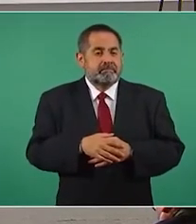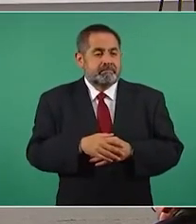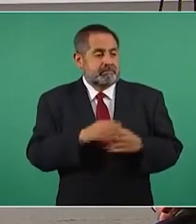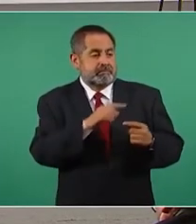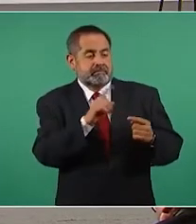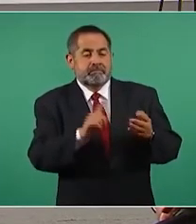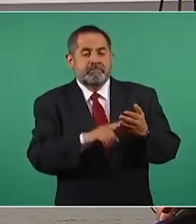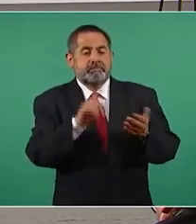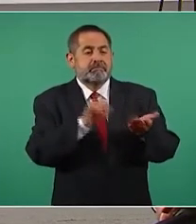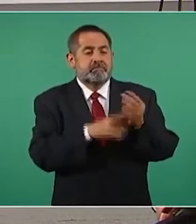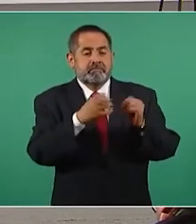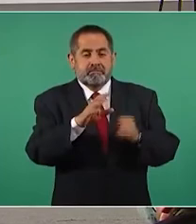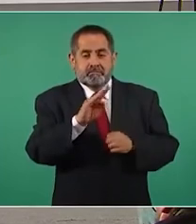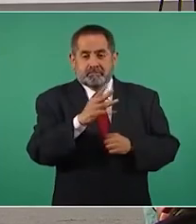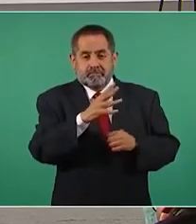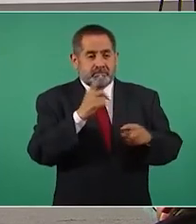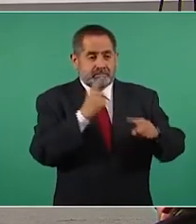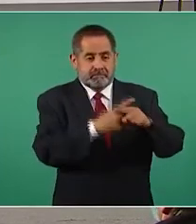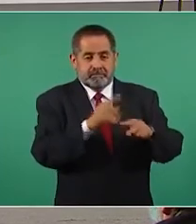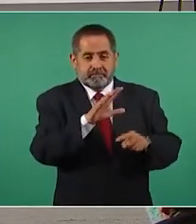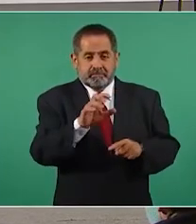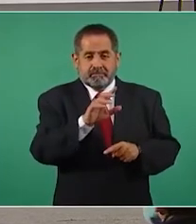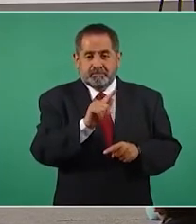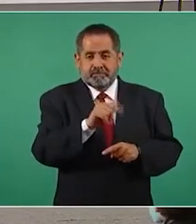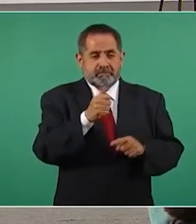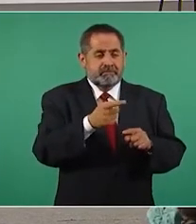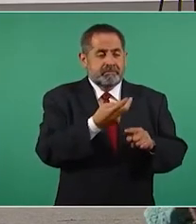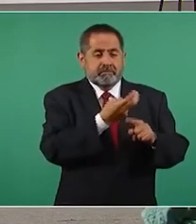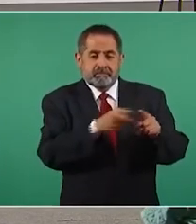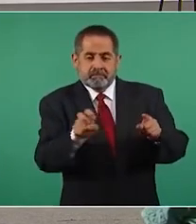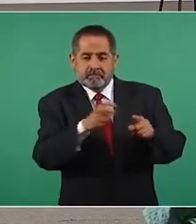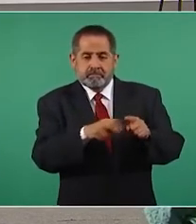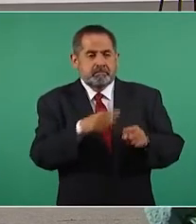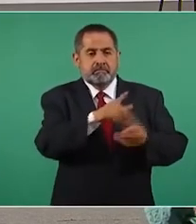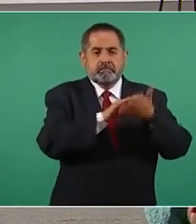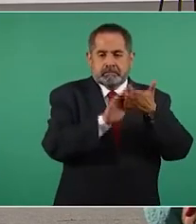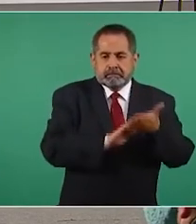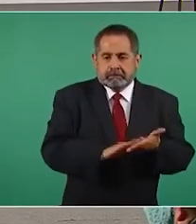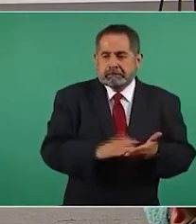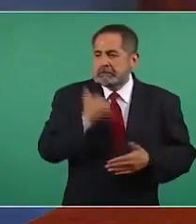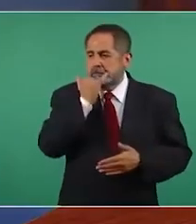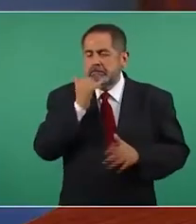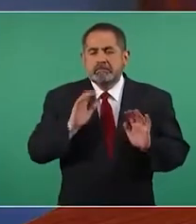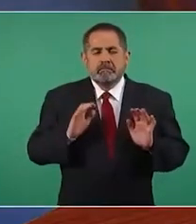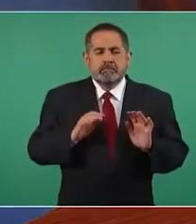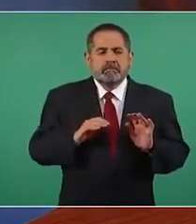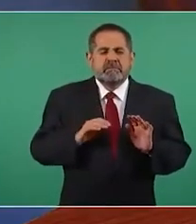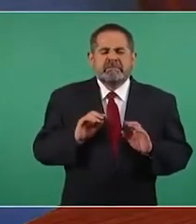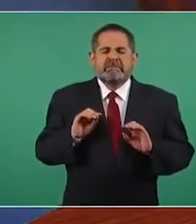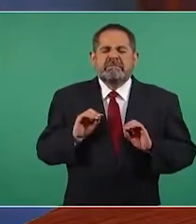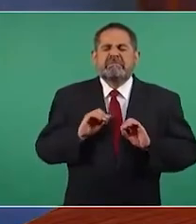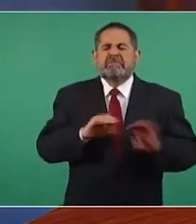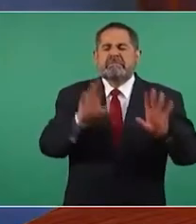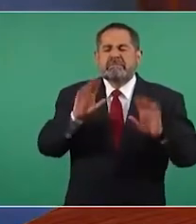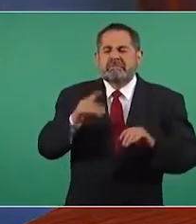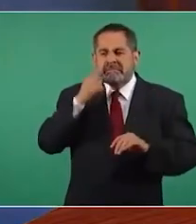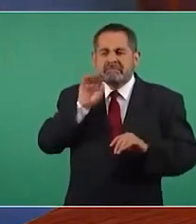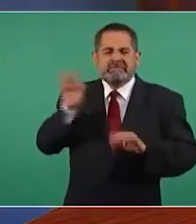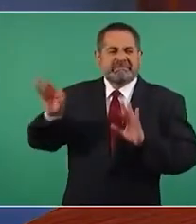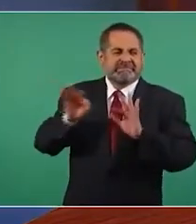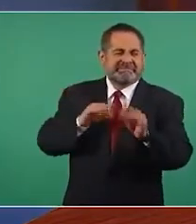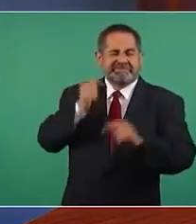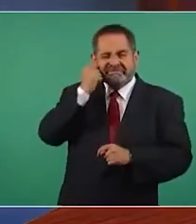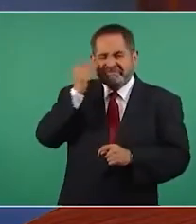.294 más 566 retuits. No borra sus publicaciones, las deja para generar una percepción,